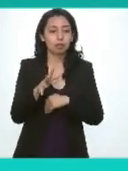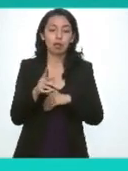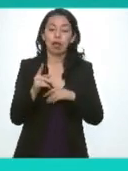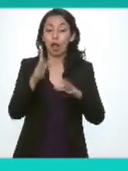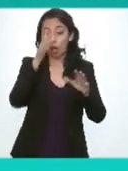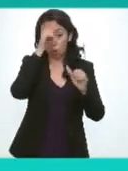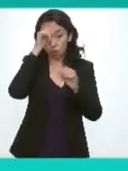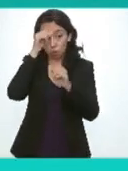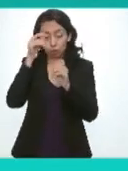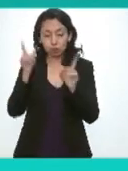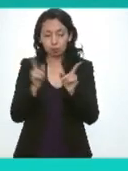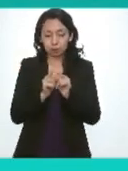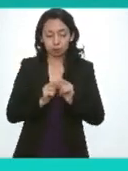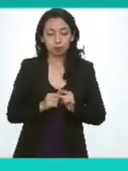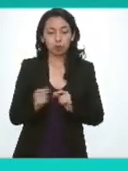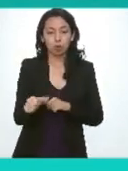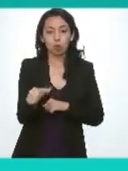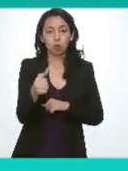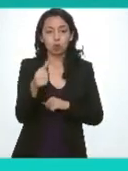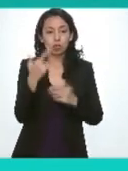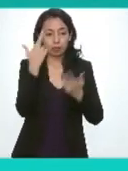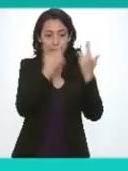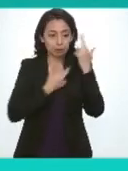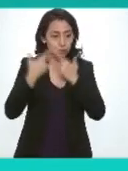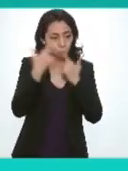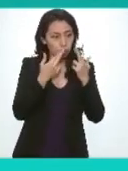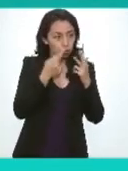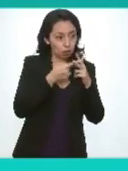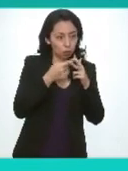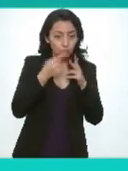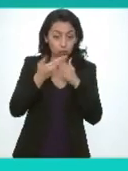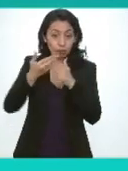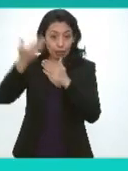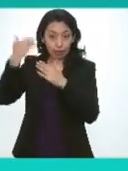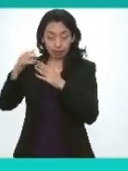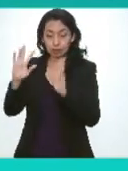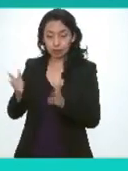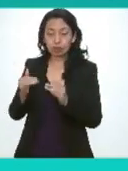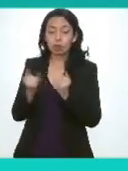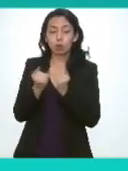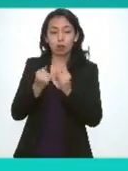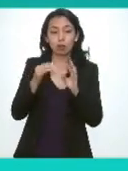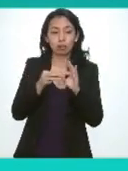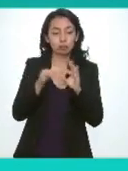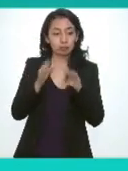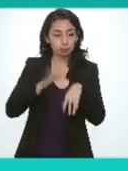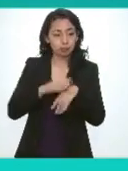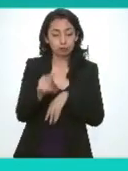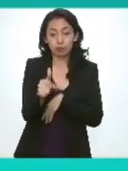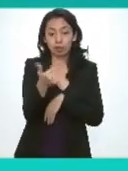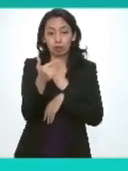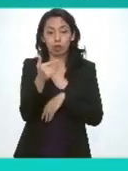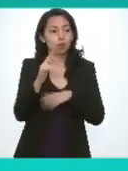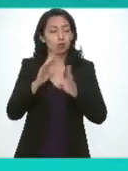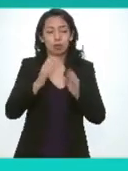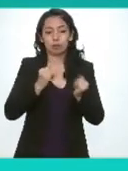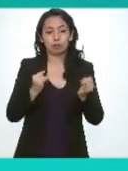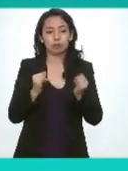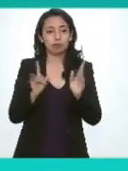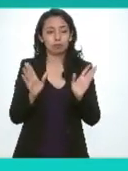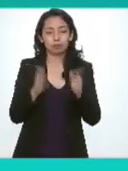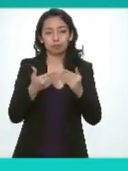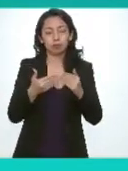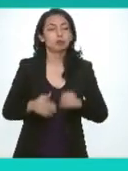propuestas de acuerdos de la sesión el punto 11 revisión de acuerdos de la sesión anterior y su seguimiento y el punto 12 el cierre de esta